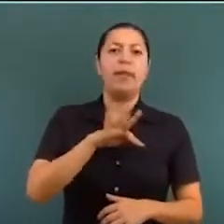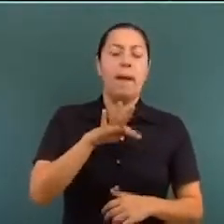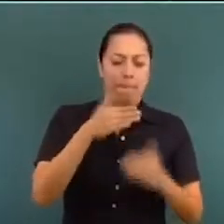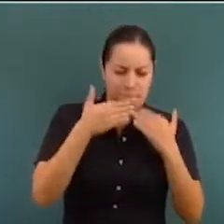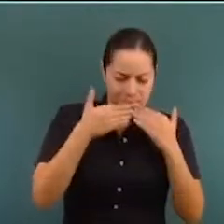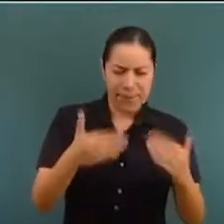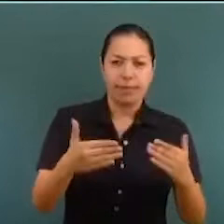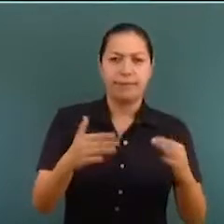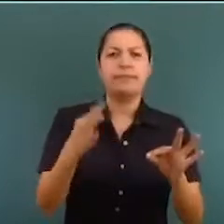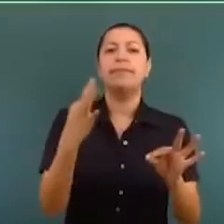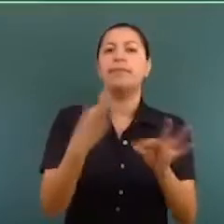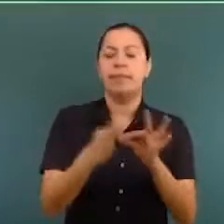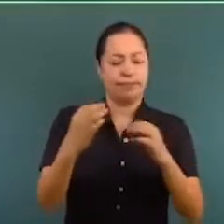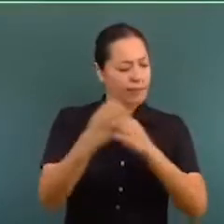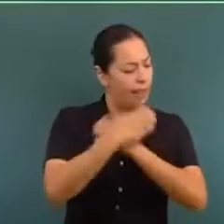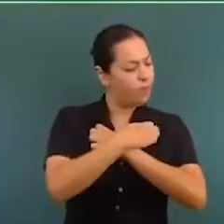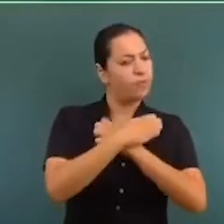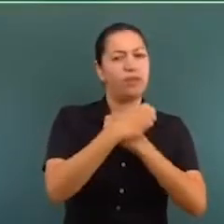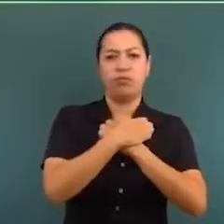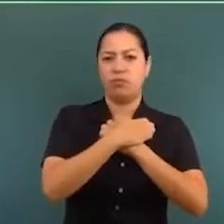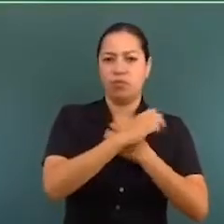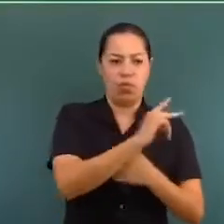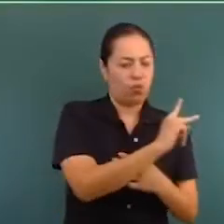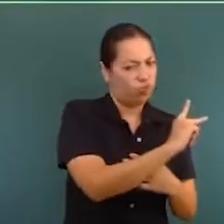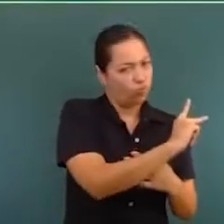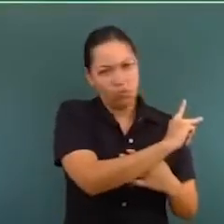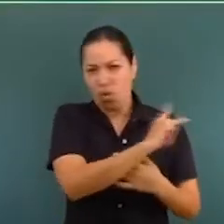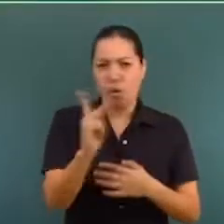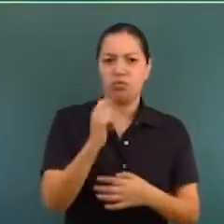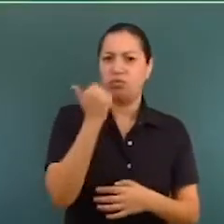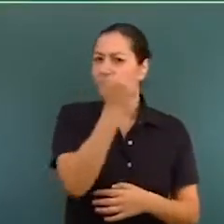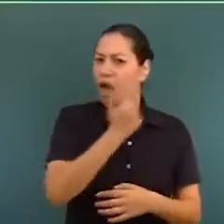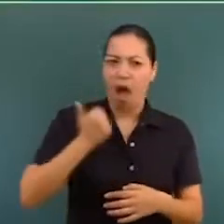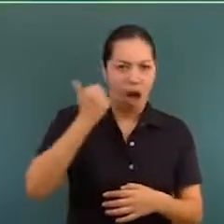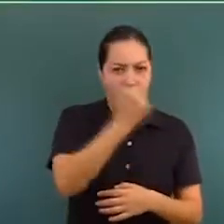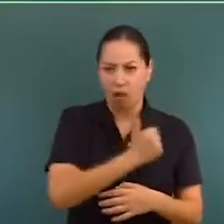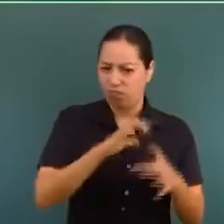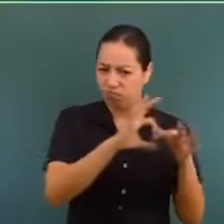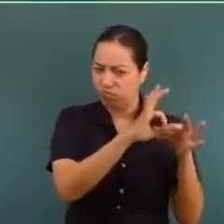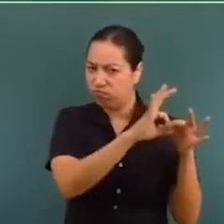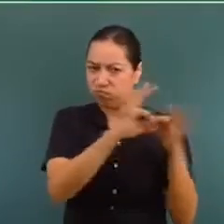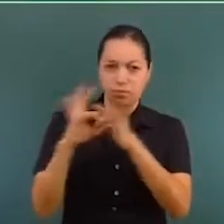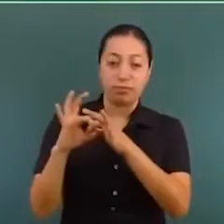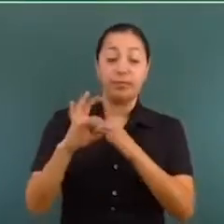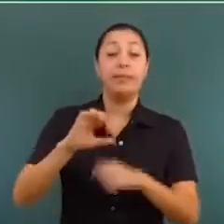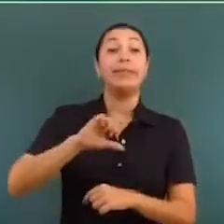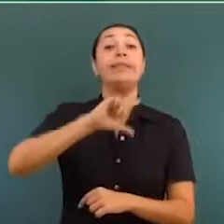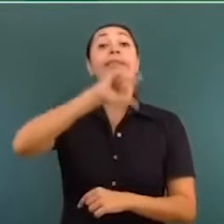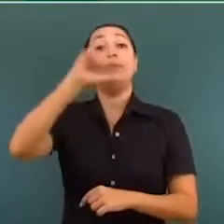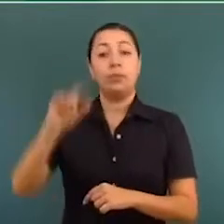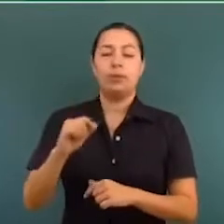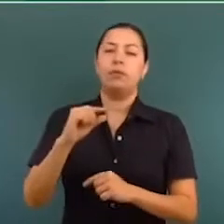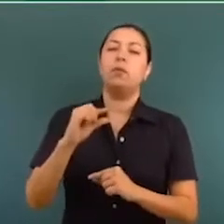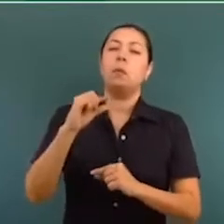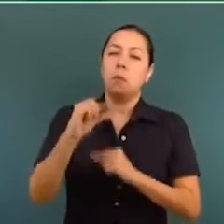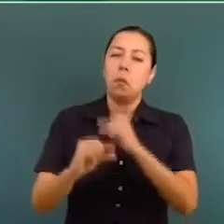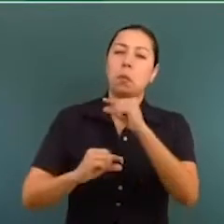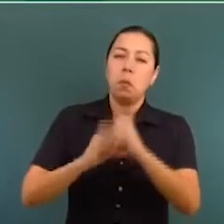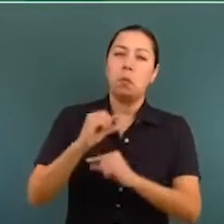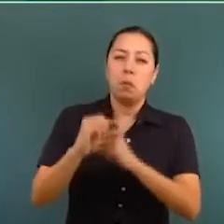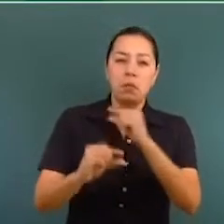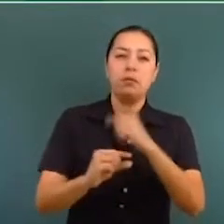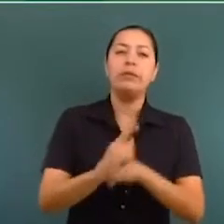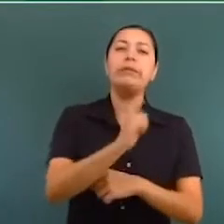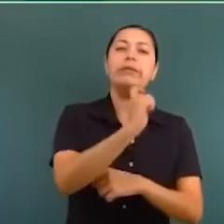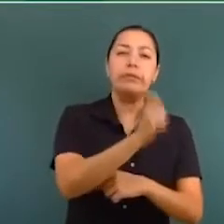la educación, todos los alumnos. Y luego vamos a ir viendo los casos en donde